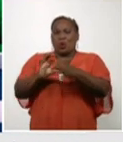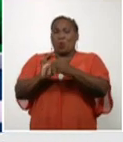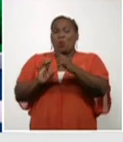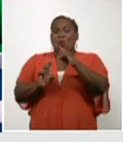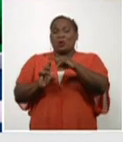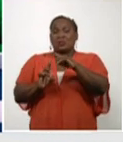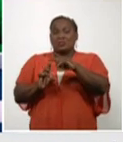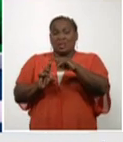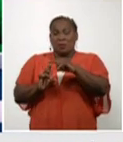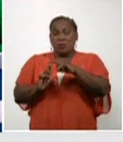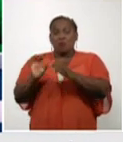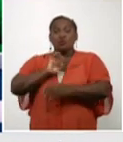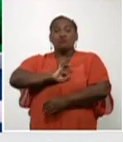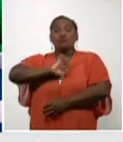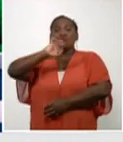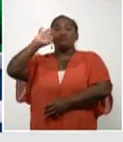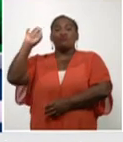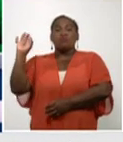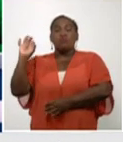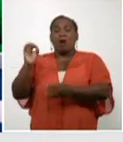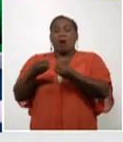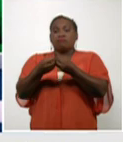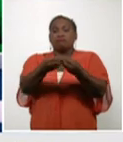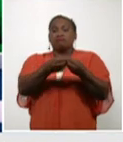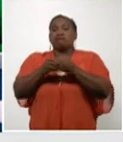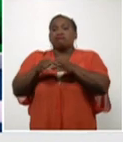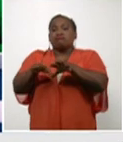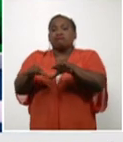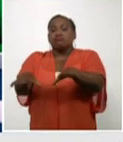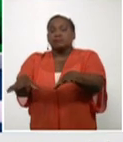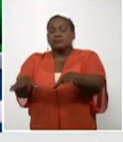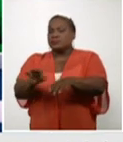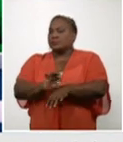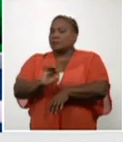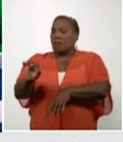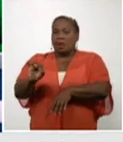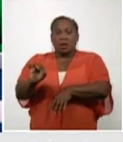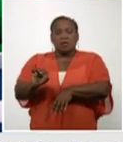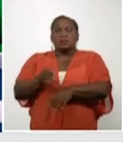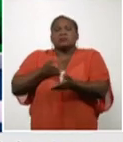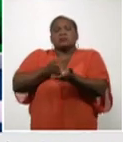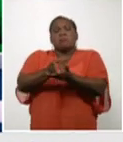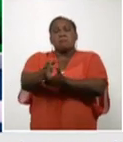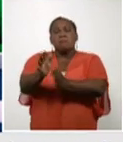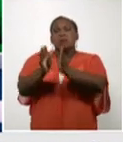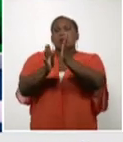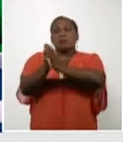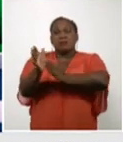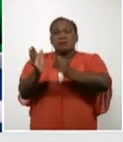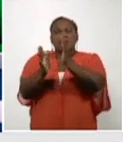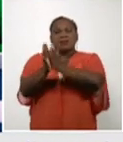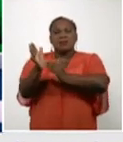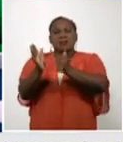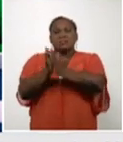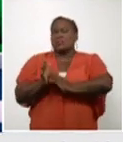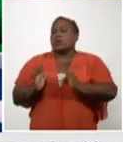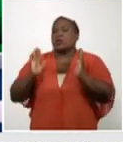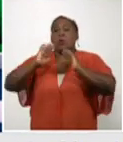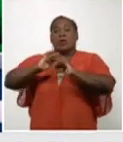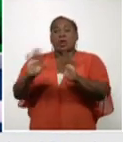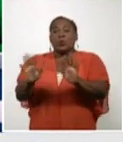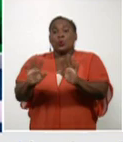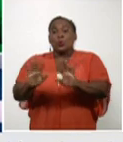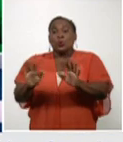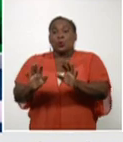que no había tenido nunca esta transmisión de COVID, que se mantuvo durante meses sin diagnosticar casos de COVID, sin que hubiera